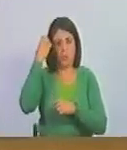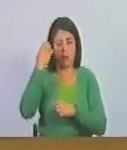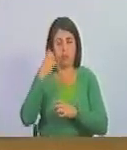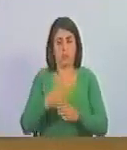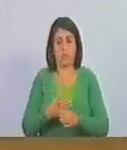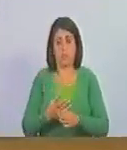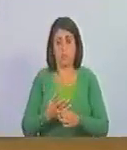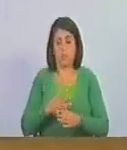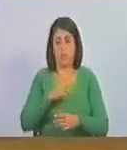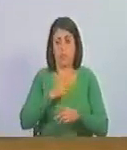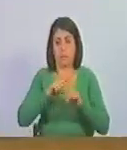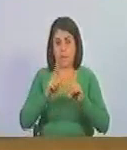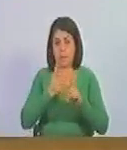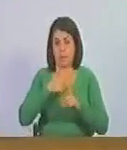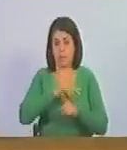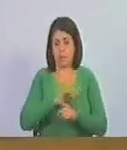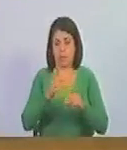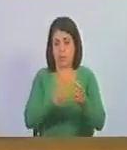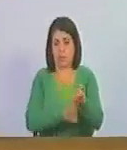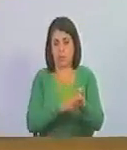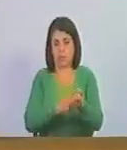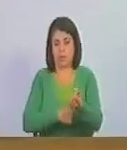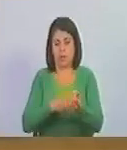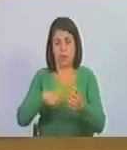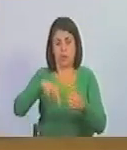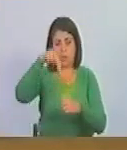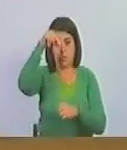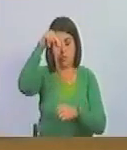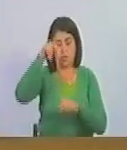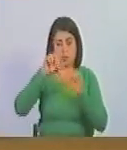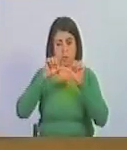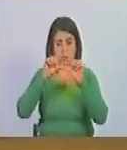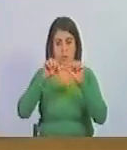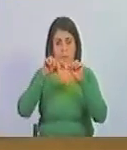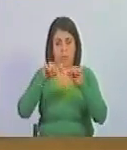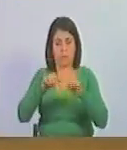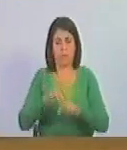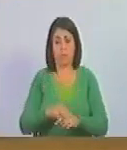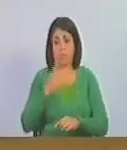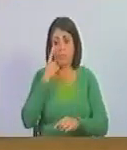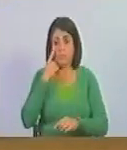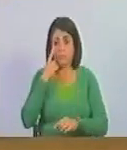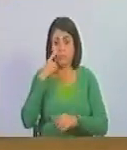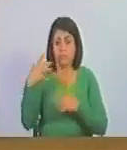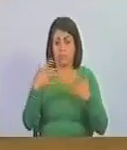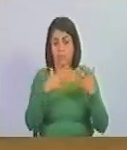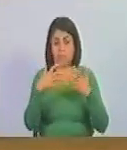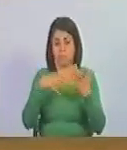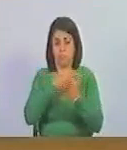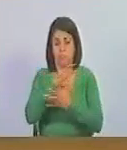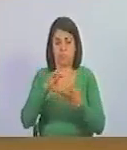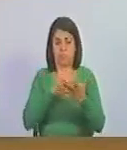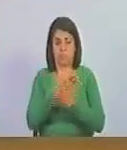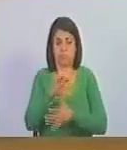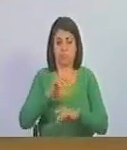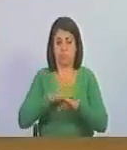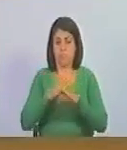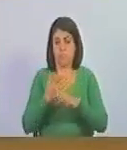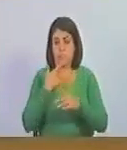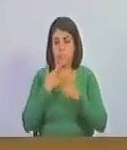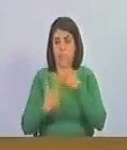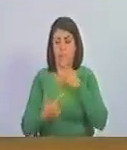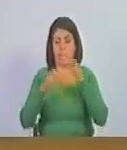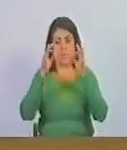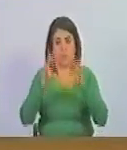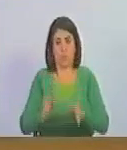pero hasta nuestros hermanos del norte, que han mantenido inmóviles, espectadores de esta contienda, que por su esencia es la